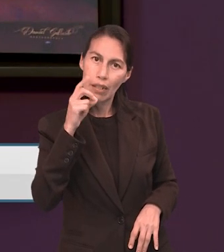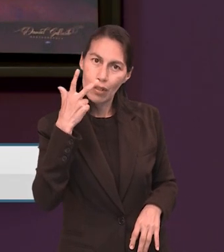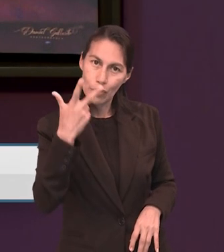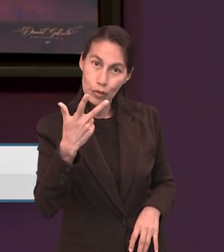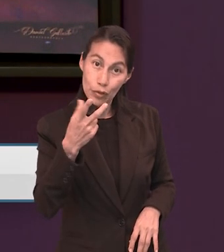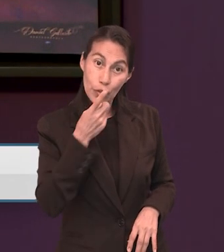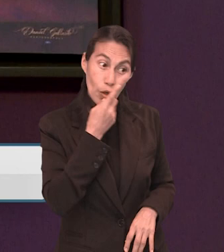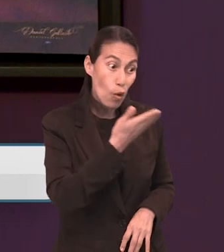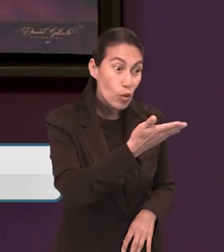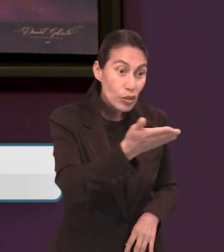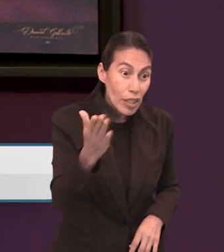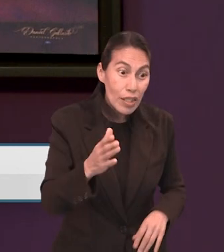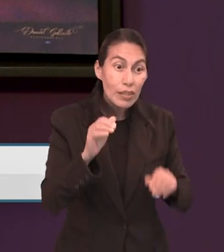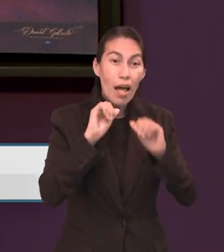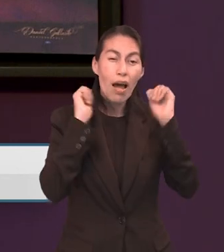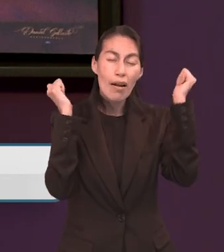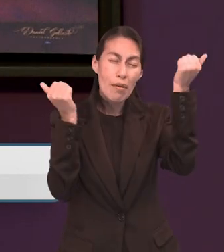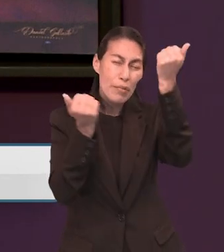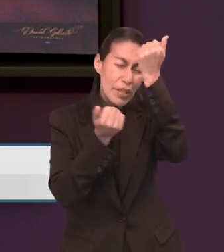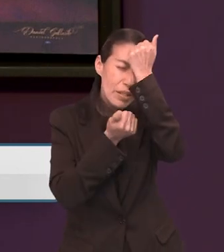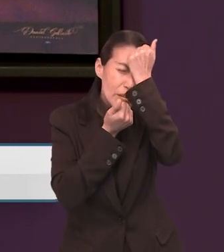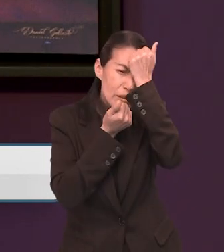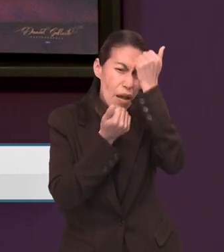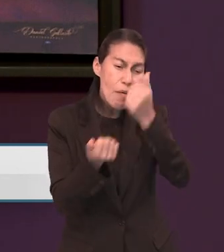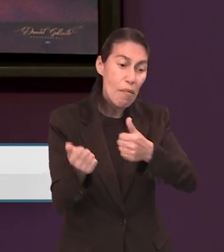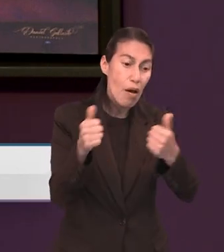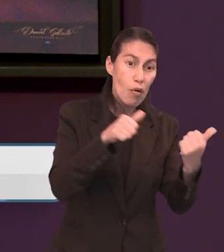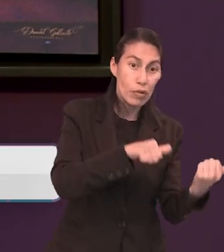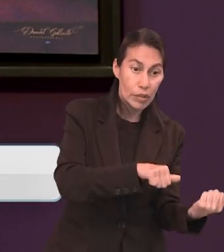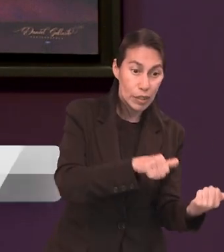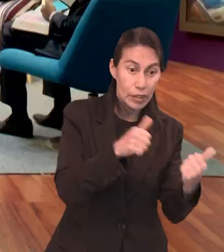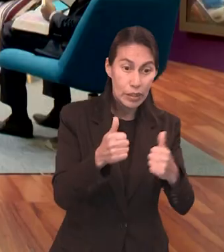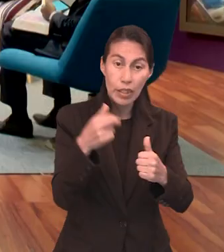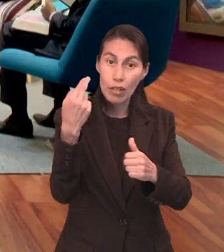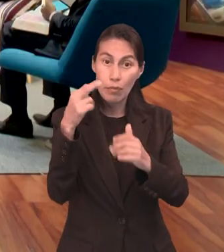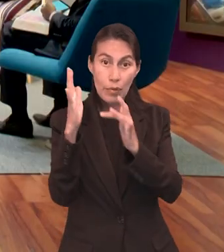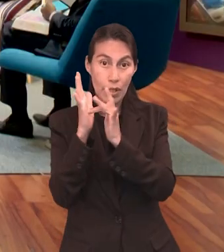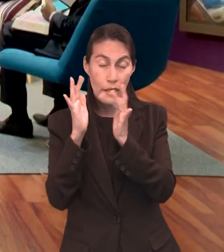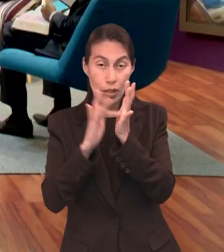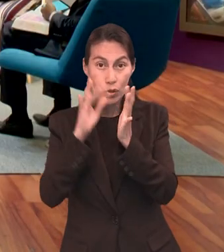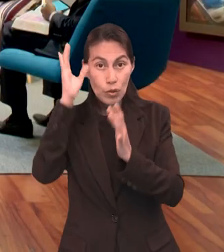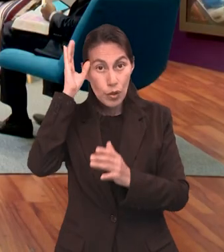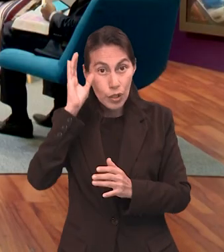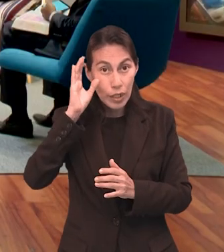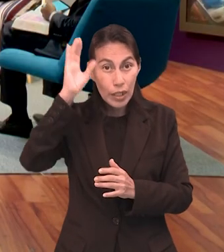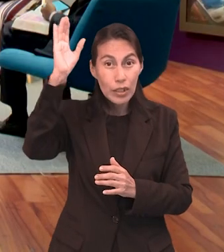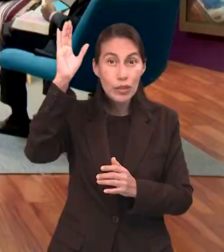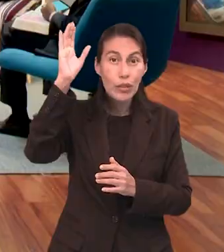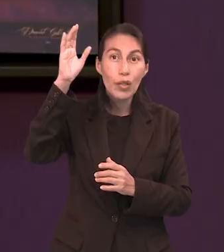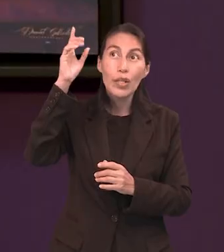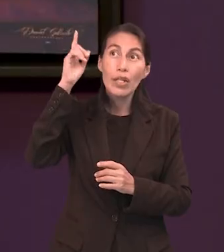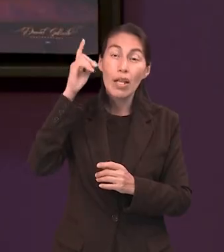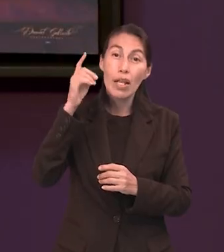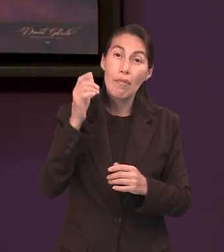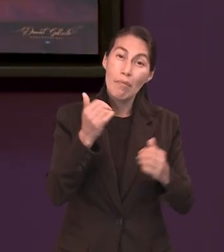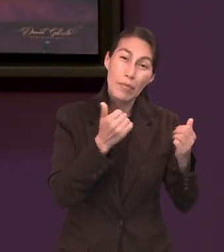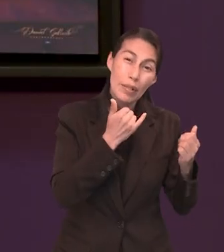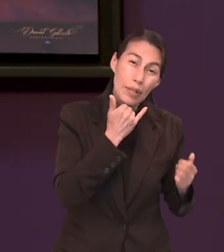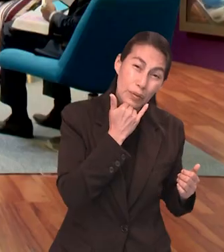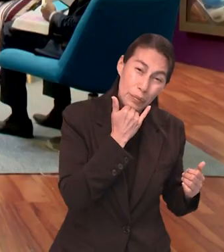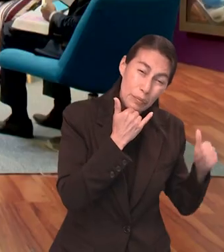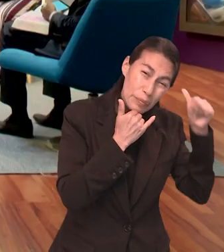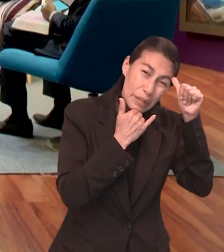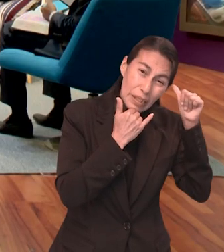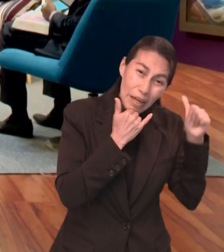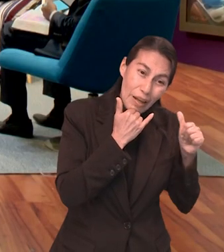uno de vosotros en el nombre de Jesucristo para perdón de los pecados y recibiréis el don del Espíritu Santo. Así